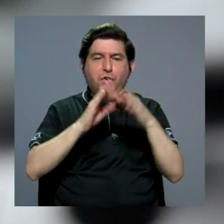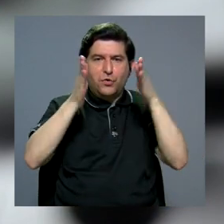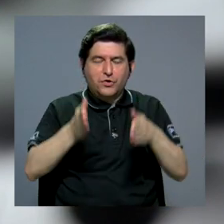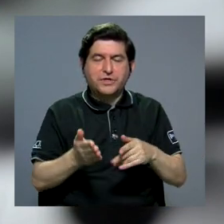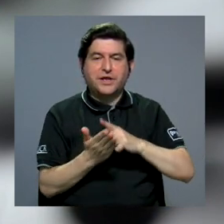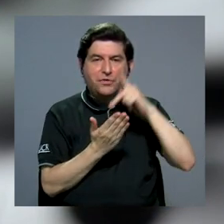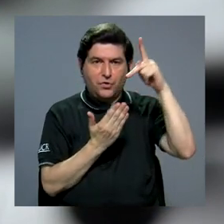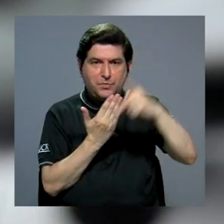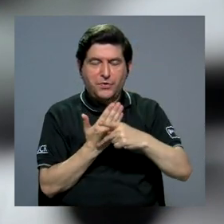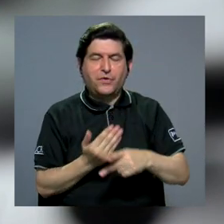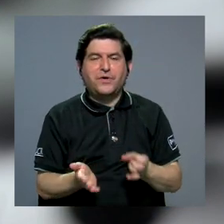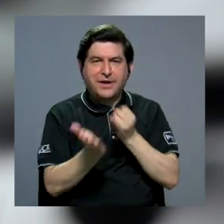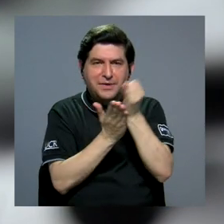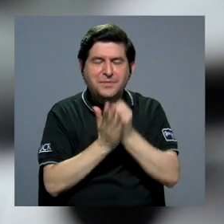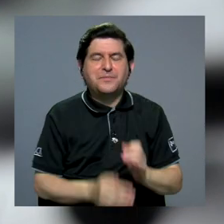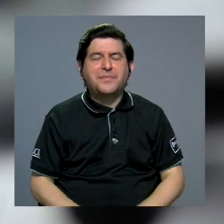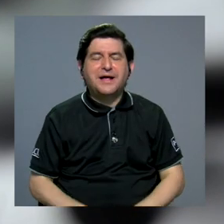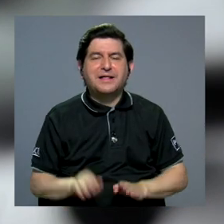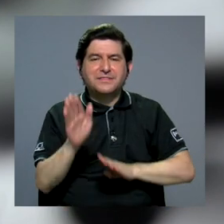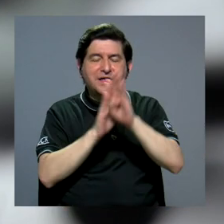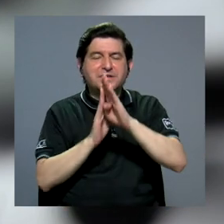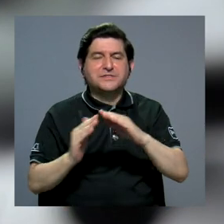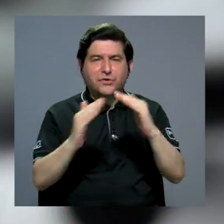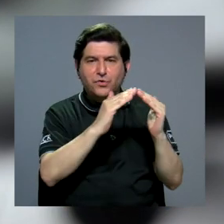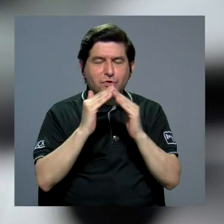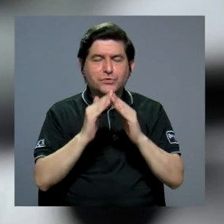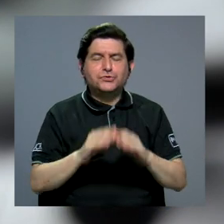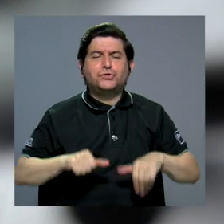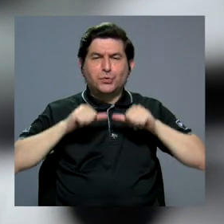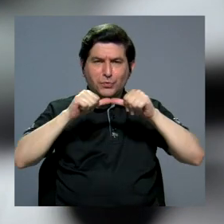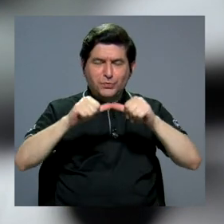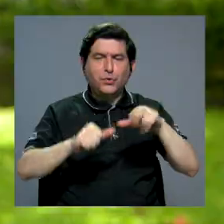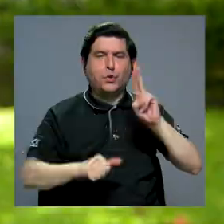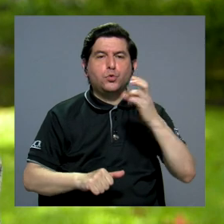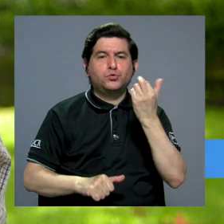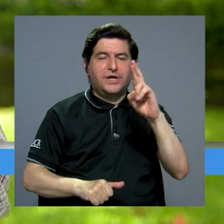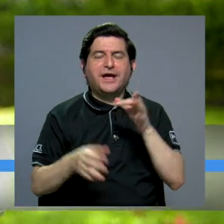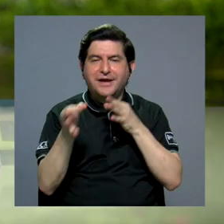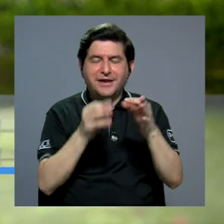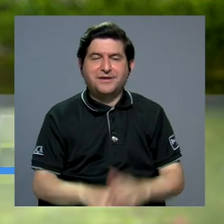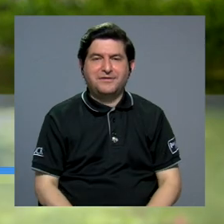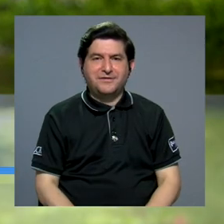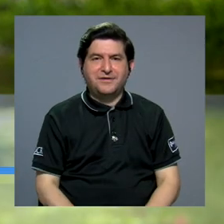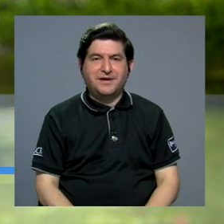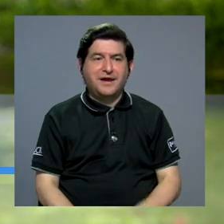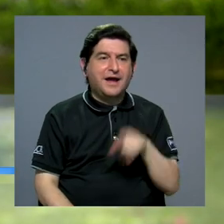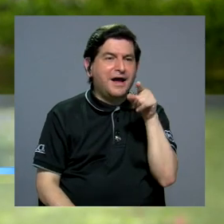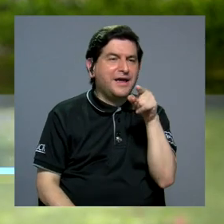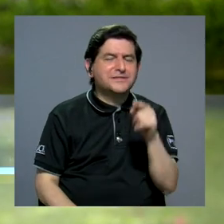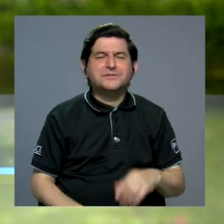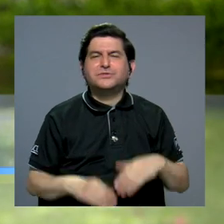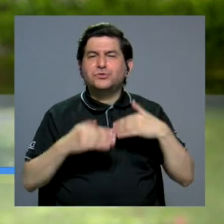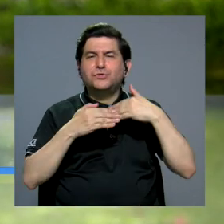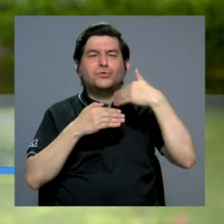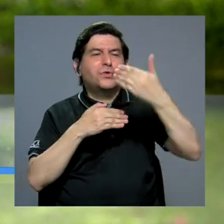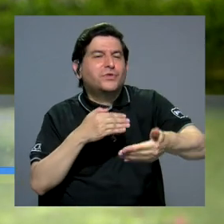Investigación en Desarrollo Urbano Sostenible de la UCR, nos explica. El PINDU va más allá de